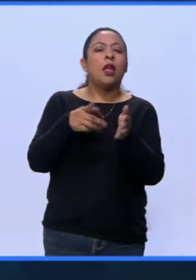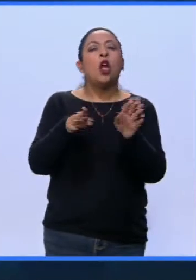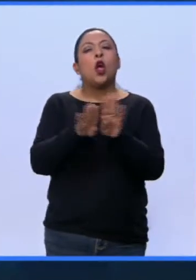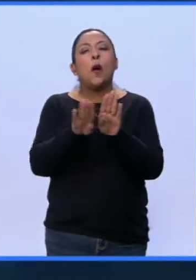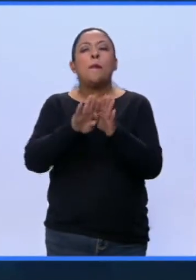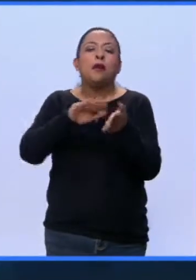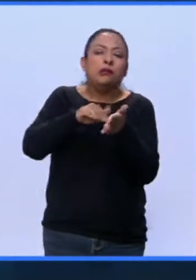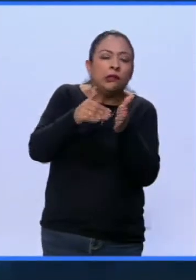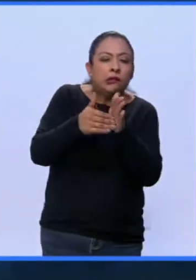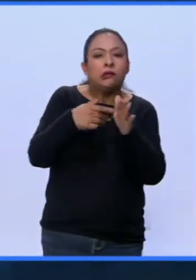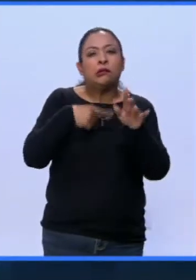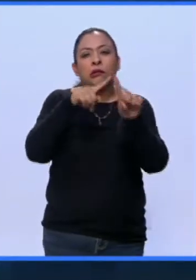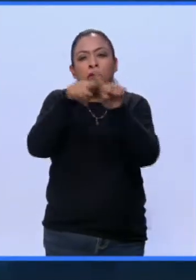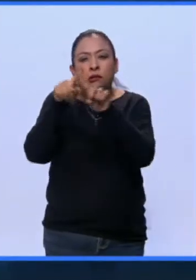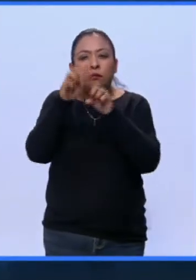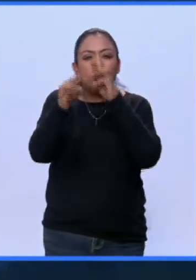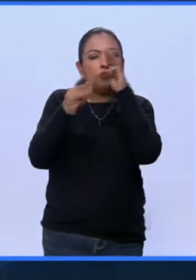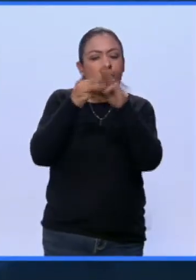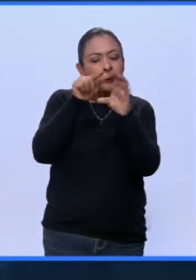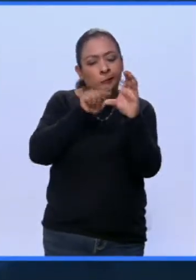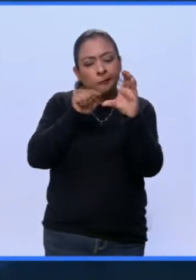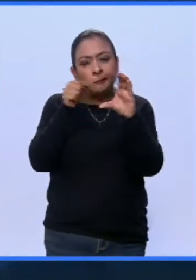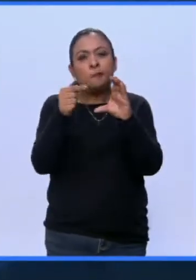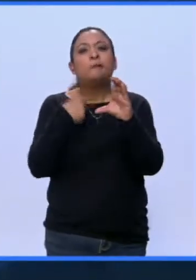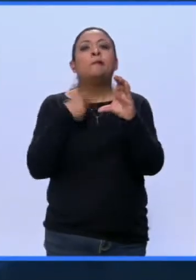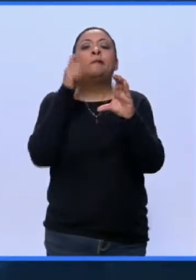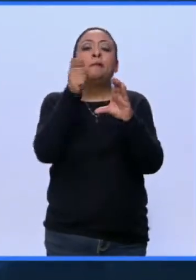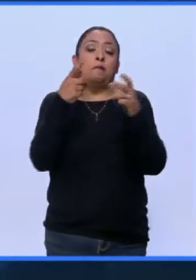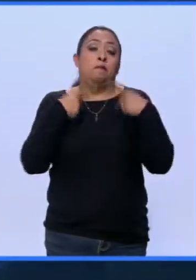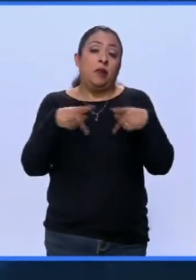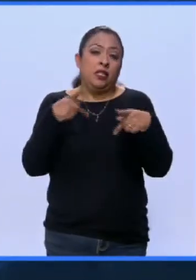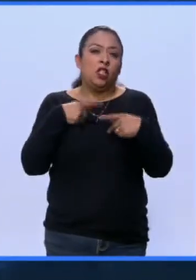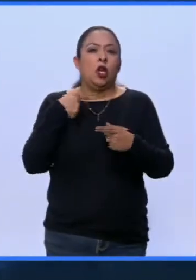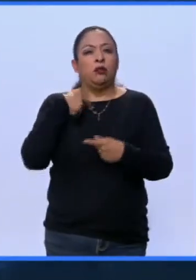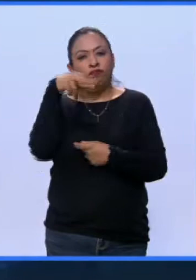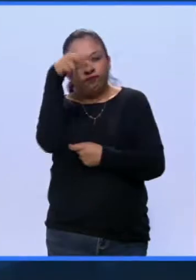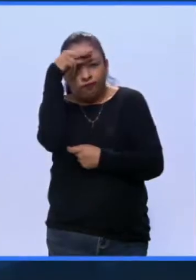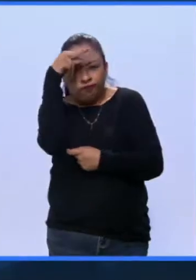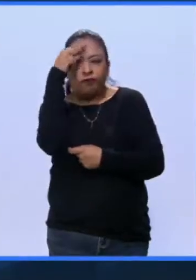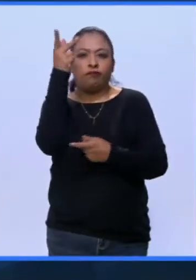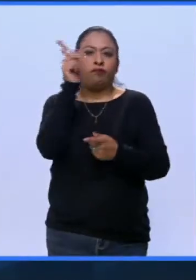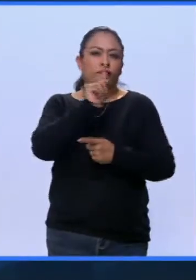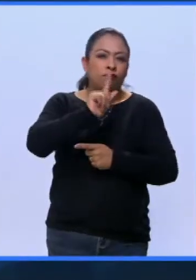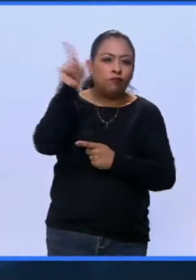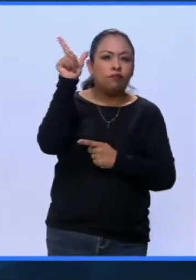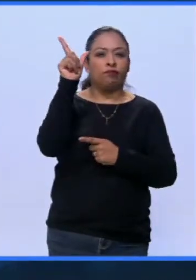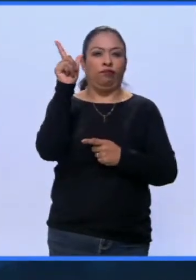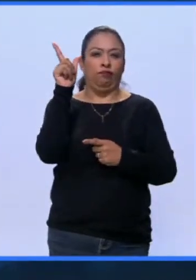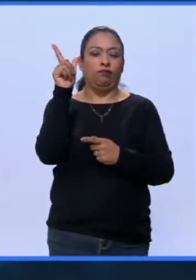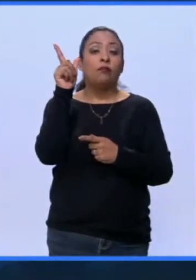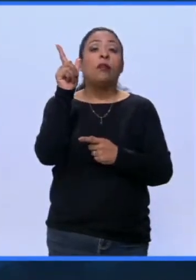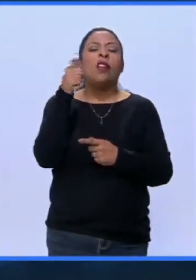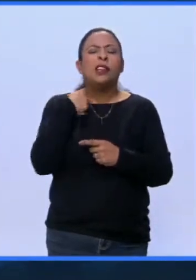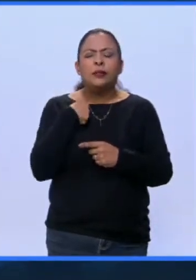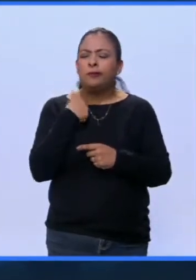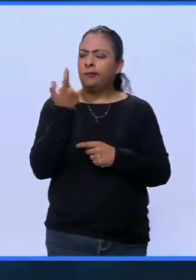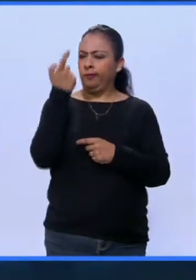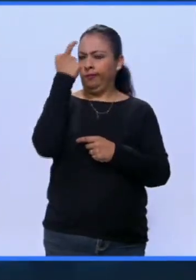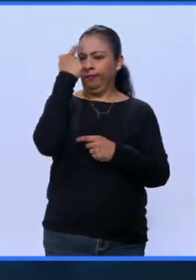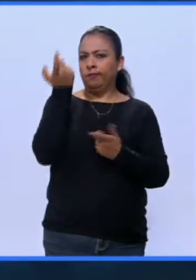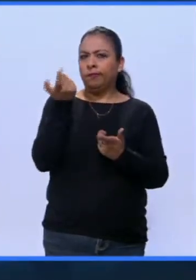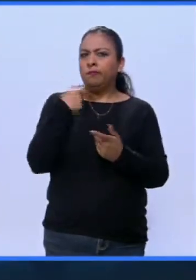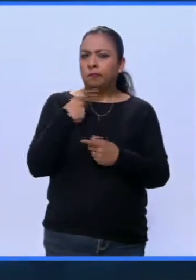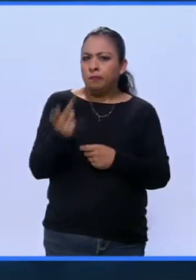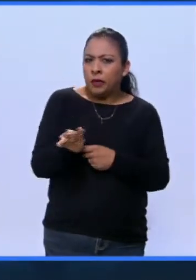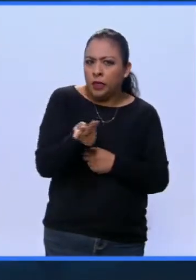varias regiones del mundo, hizo que académicos e intelectuales comenzaran a preguntarse si estábamos